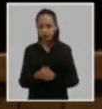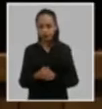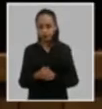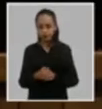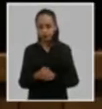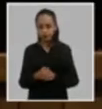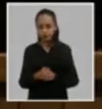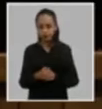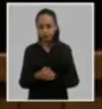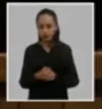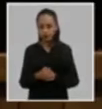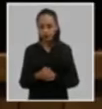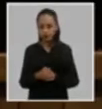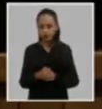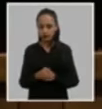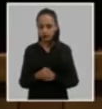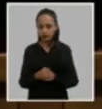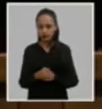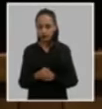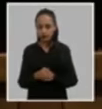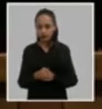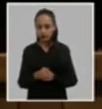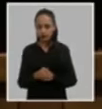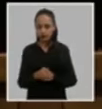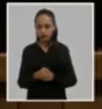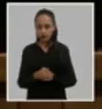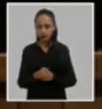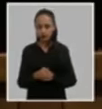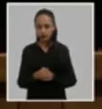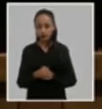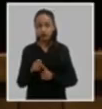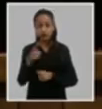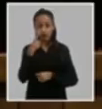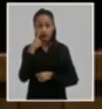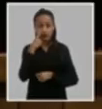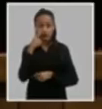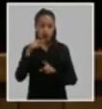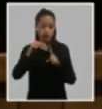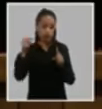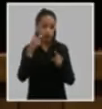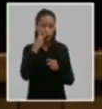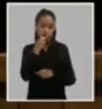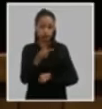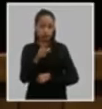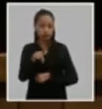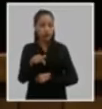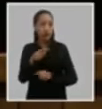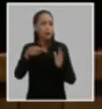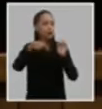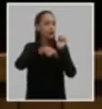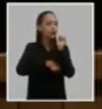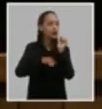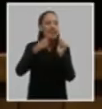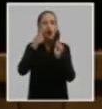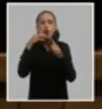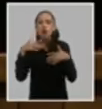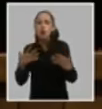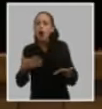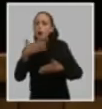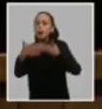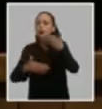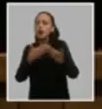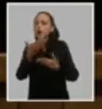y estuvieron dirigidas por un lado a profundizar en las causas de los problemas